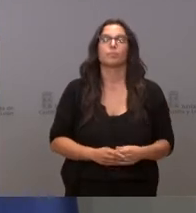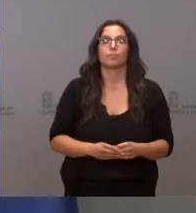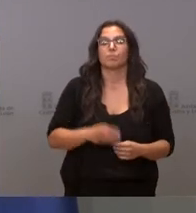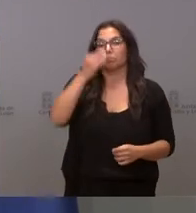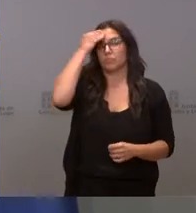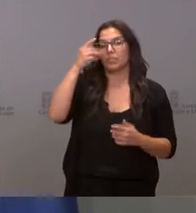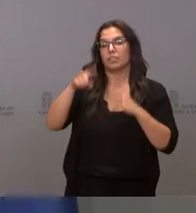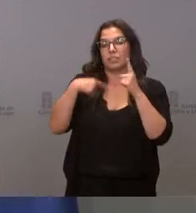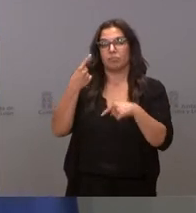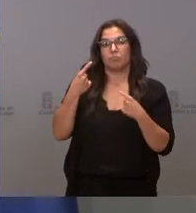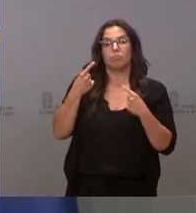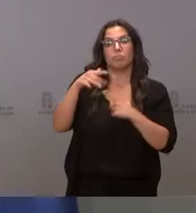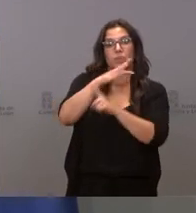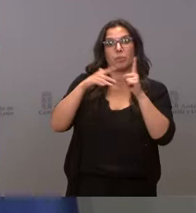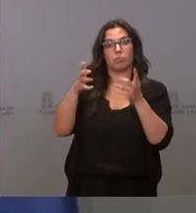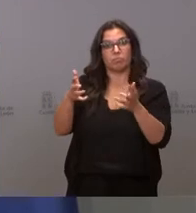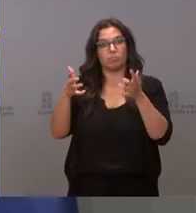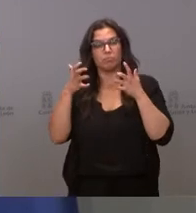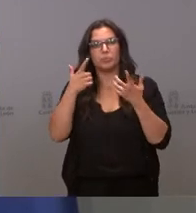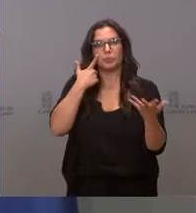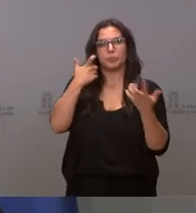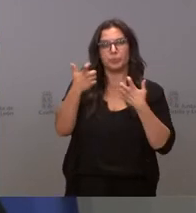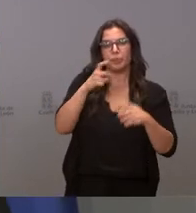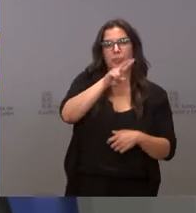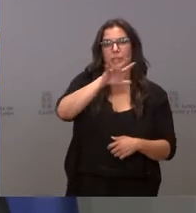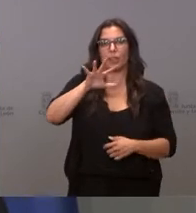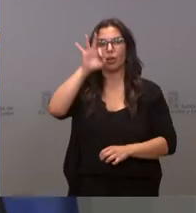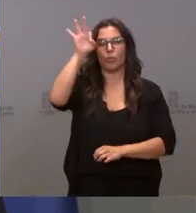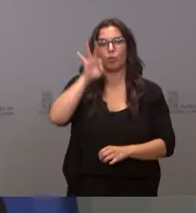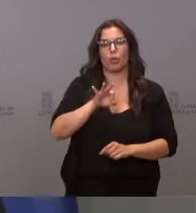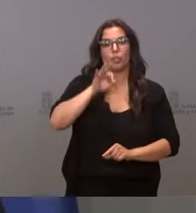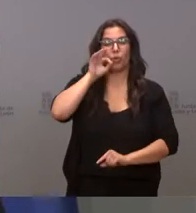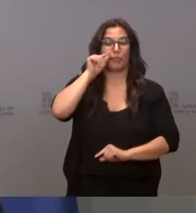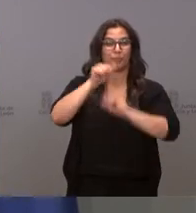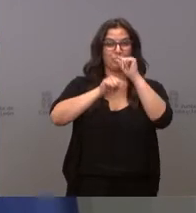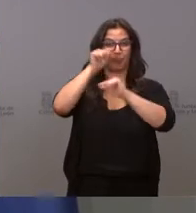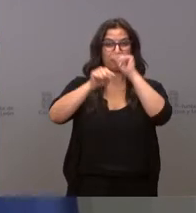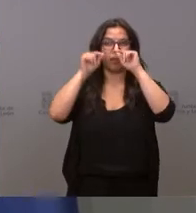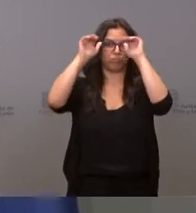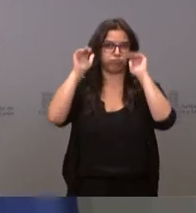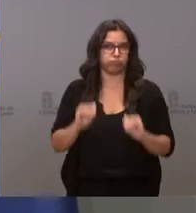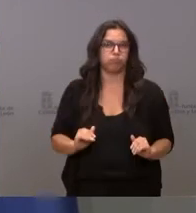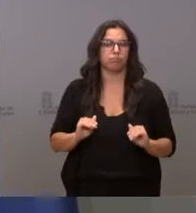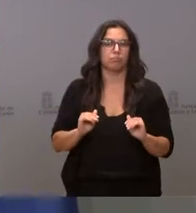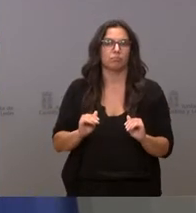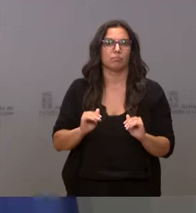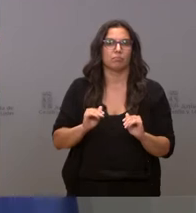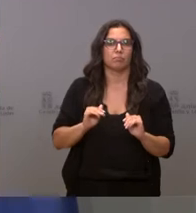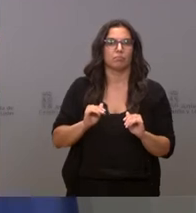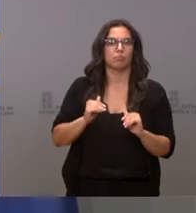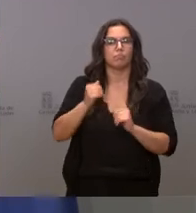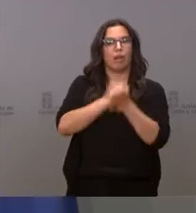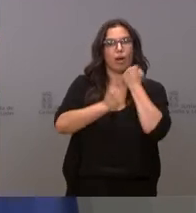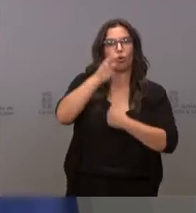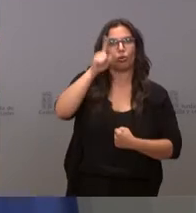beneficio medioambiental notable con una reducción de más del 25% de las emisiones de CO2 por el ahorro producido en el